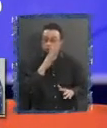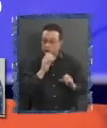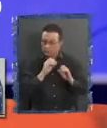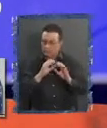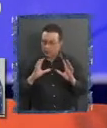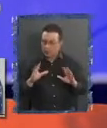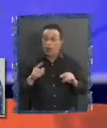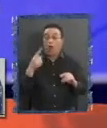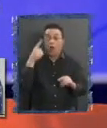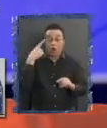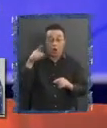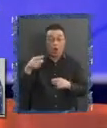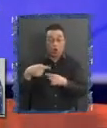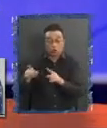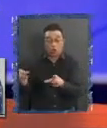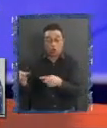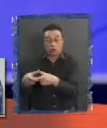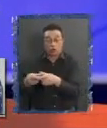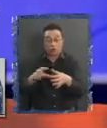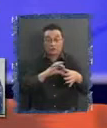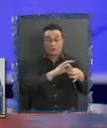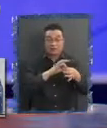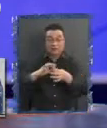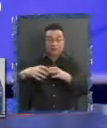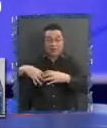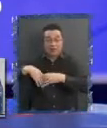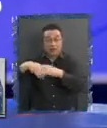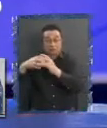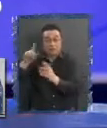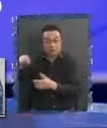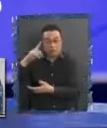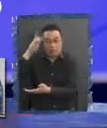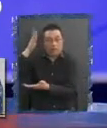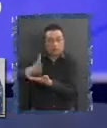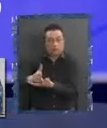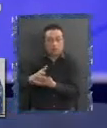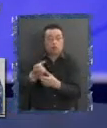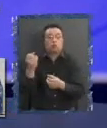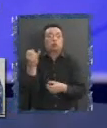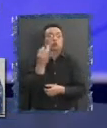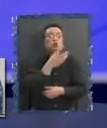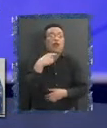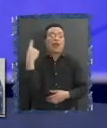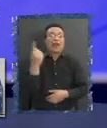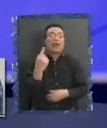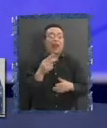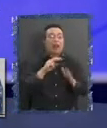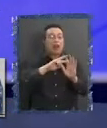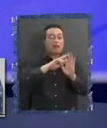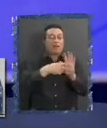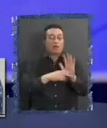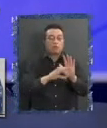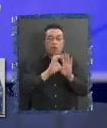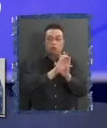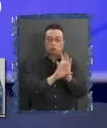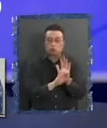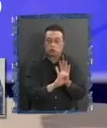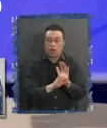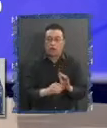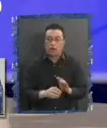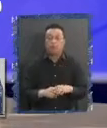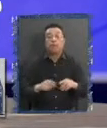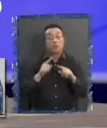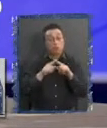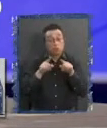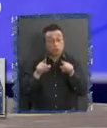que la otra comisión, la Comisión de Armonización, tiene que tomar una decisión respecto del quórum general de reforma constitucional. Ya. Y por tanto, si